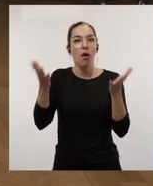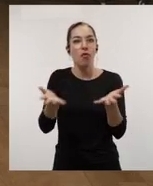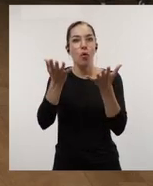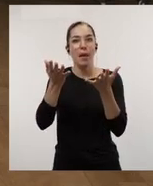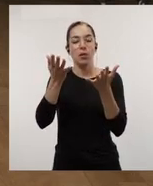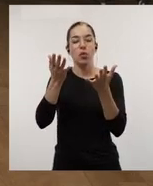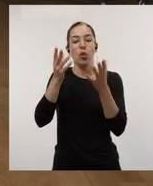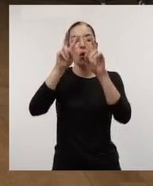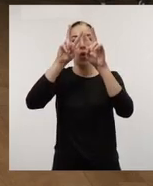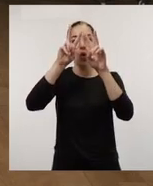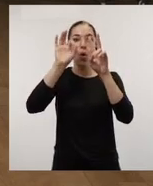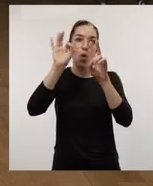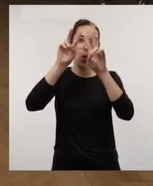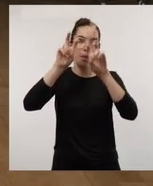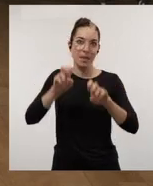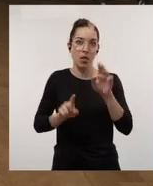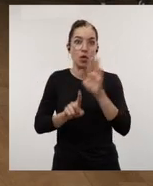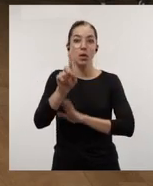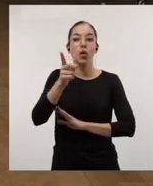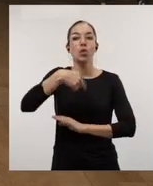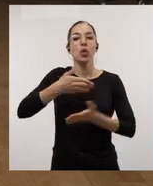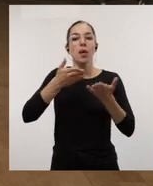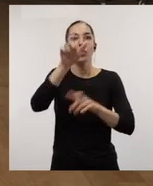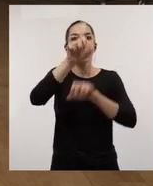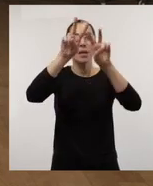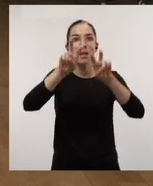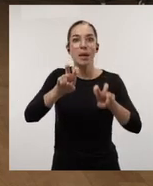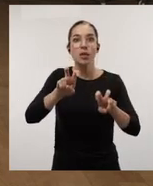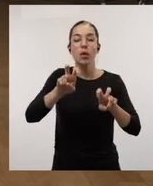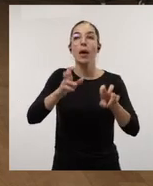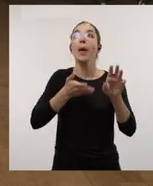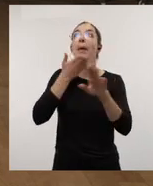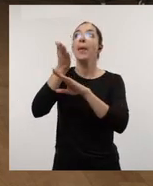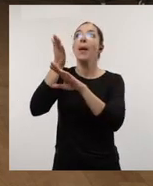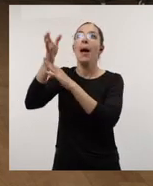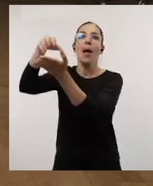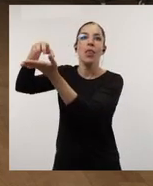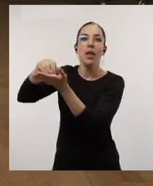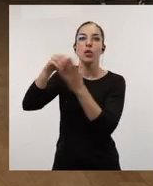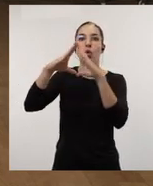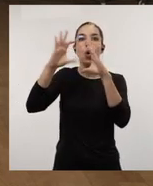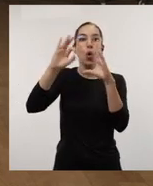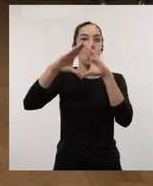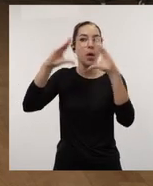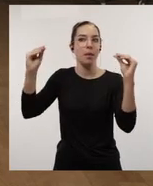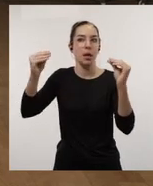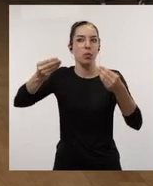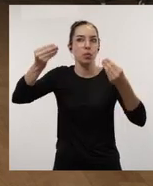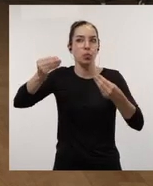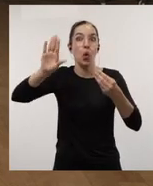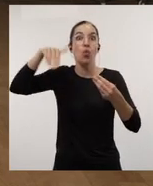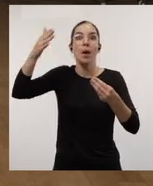investigación, donde facilitamos que nuestros investigadores salgan a centros y universidades de prestigio